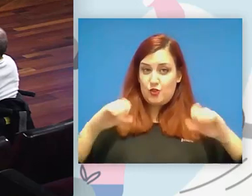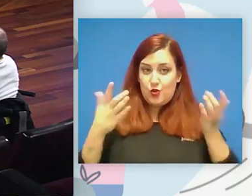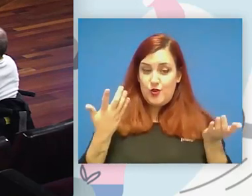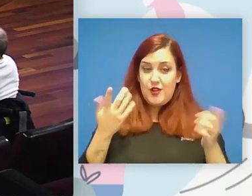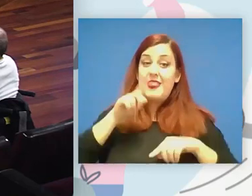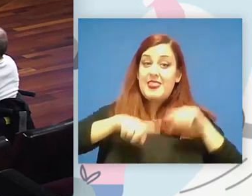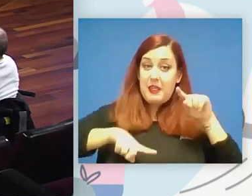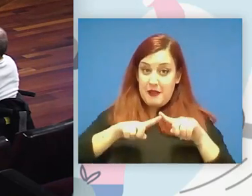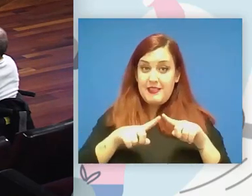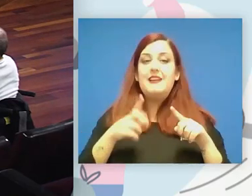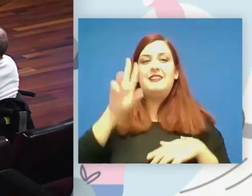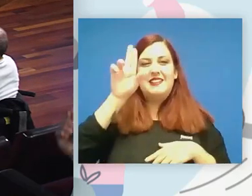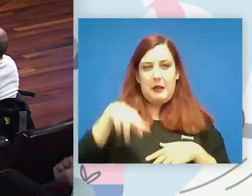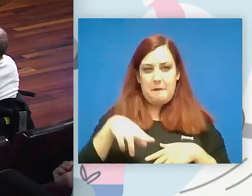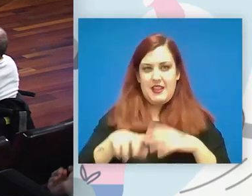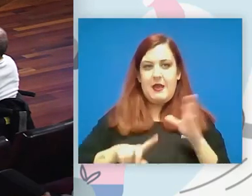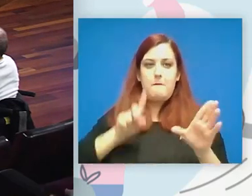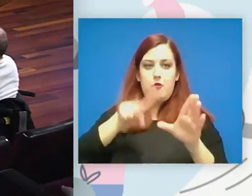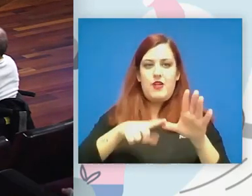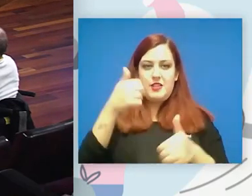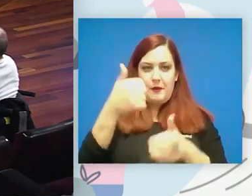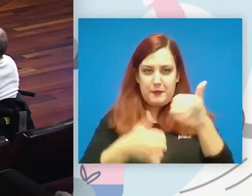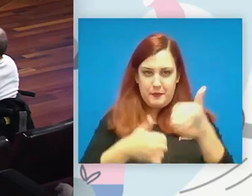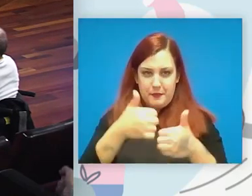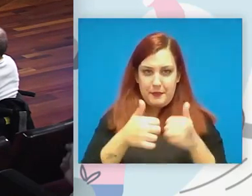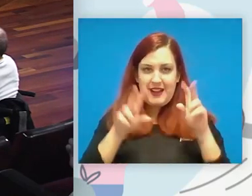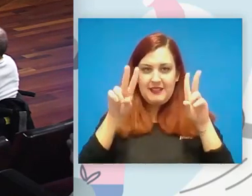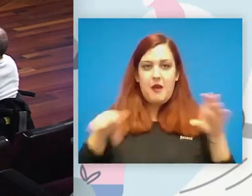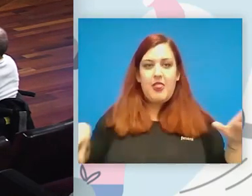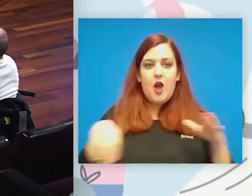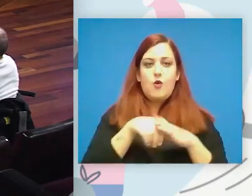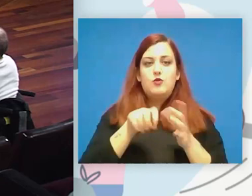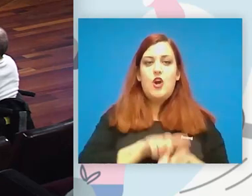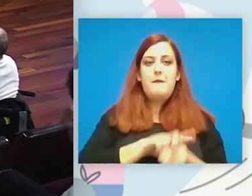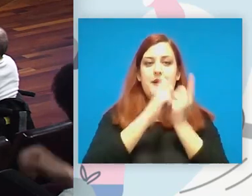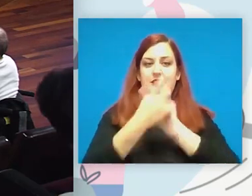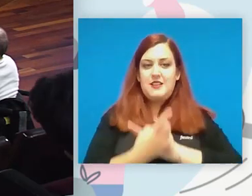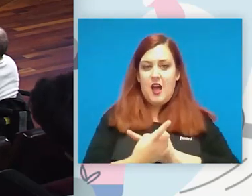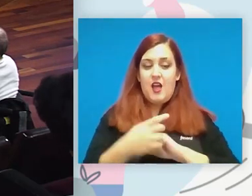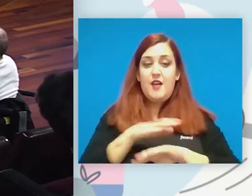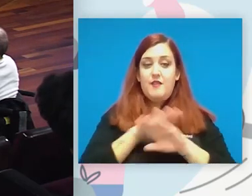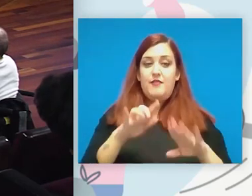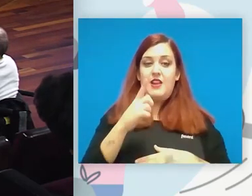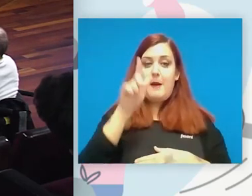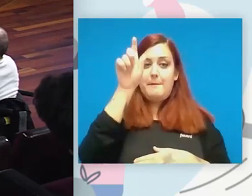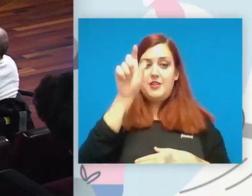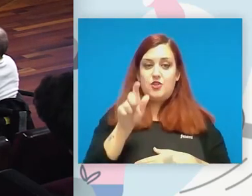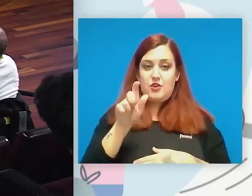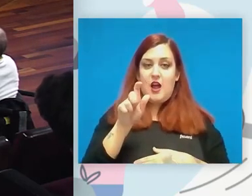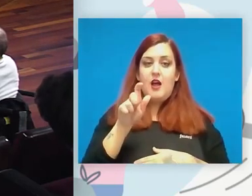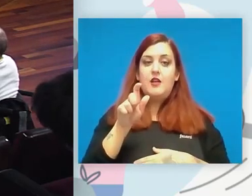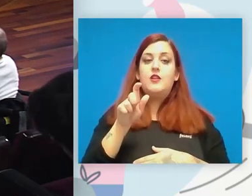muy importante a lo mejor la inclusión inversa que se ha centrado solo en meter la persona no elegible o sin